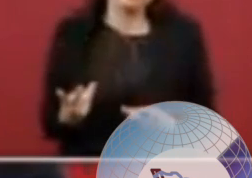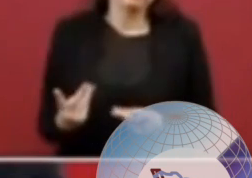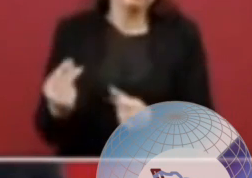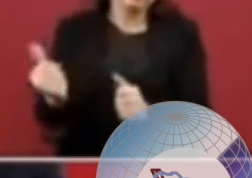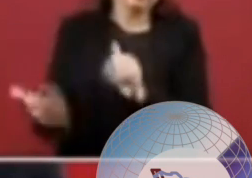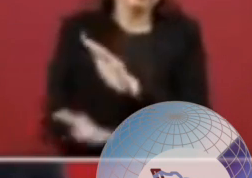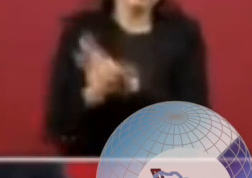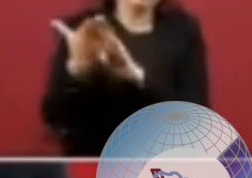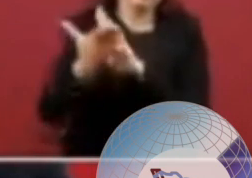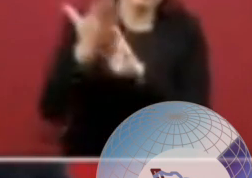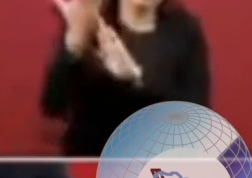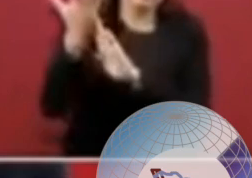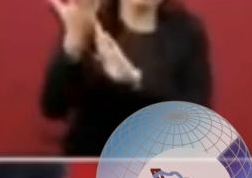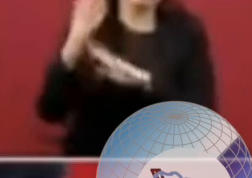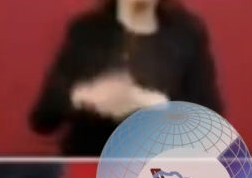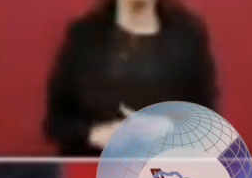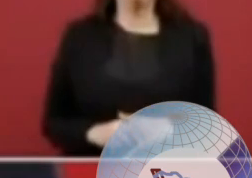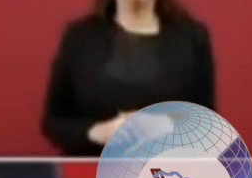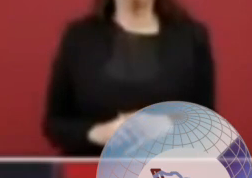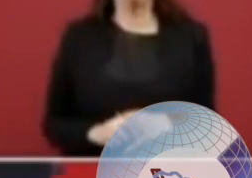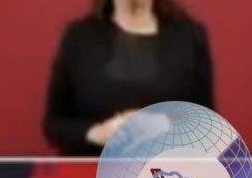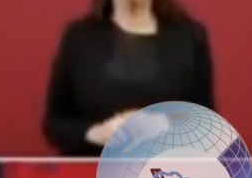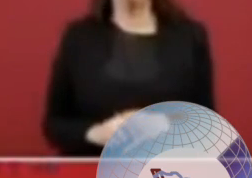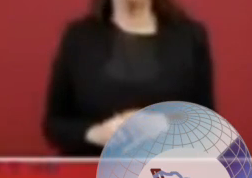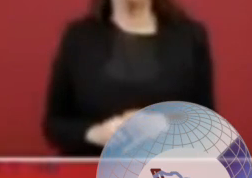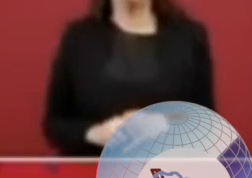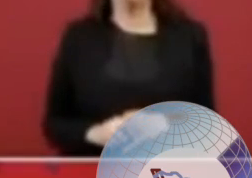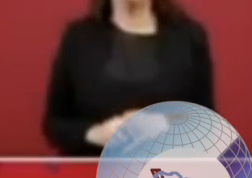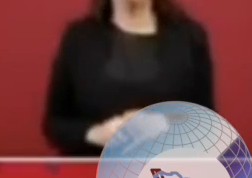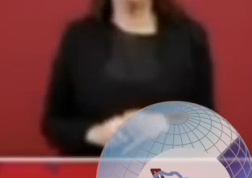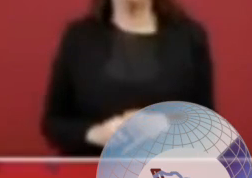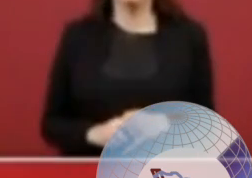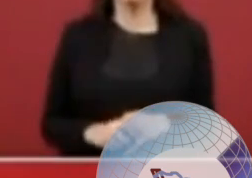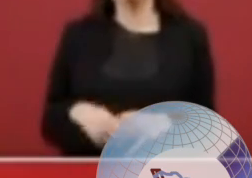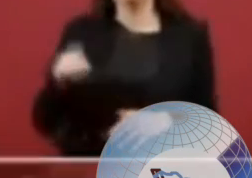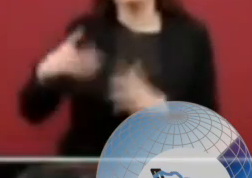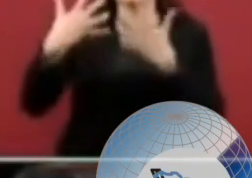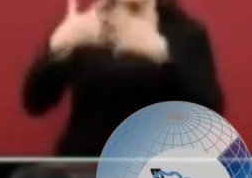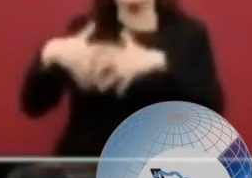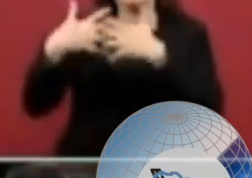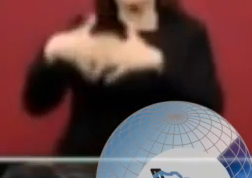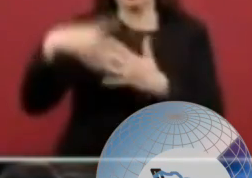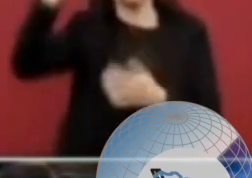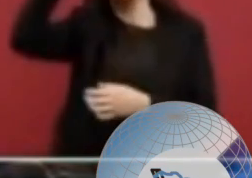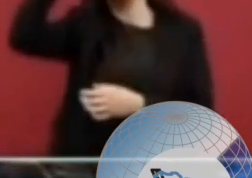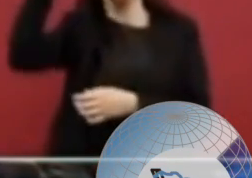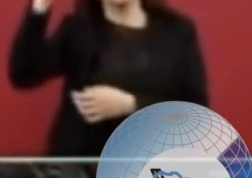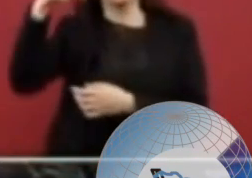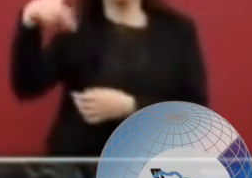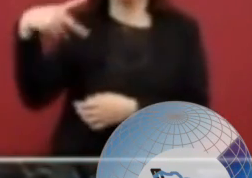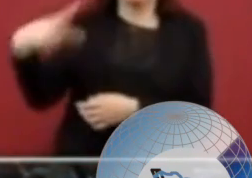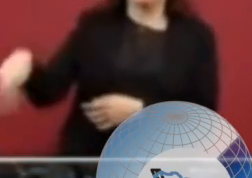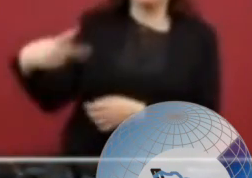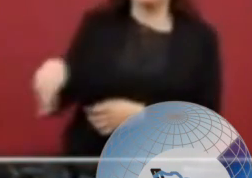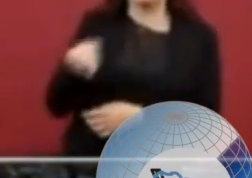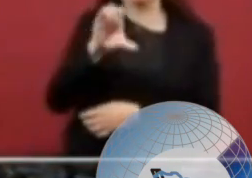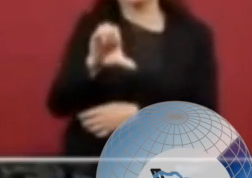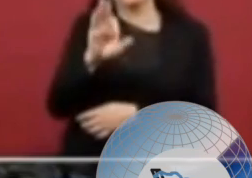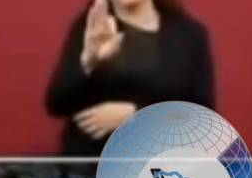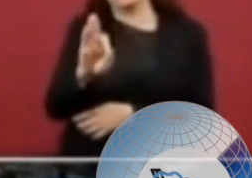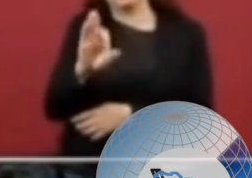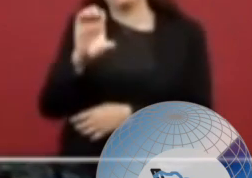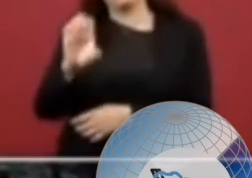es una planta de la Comisión Federal de Electricidad, de una empresa